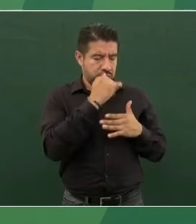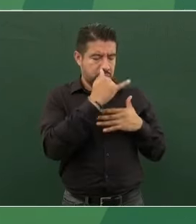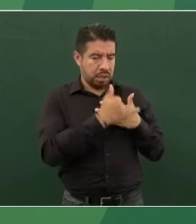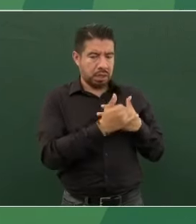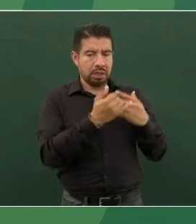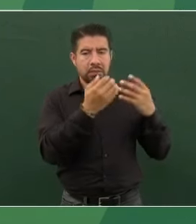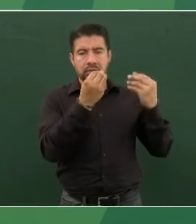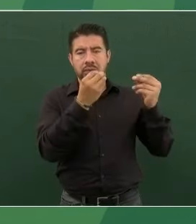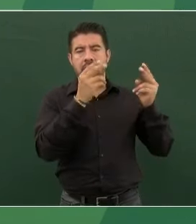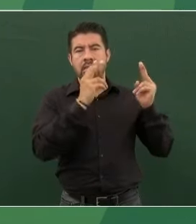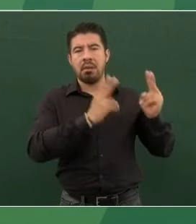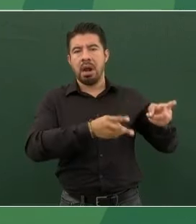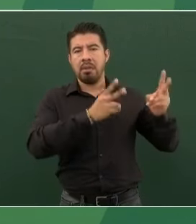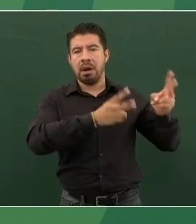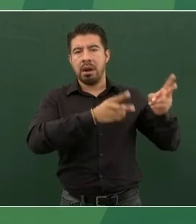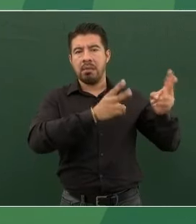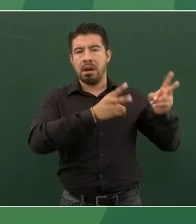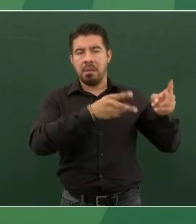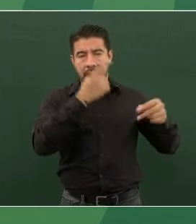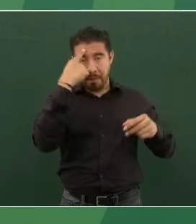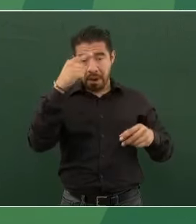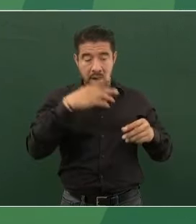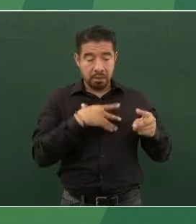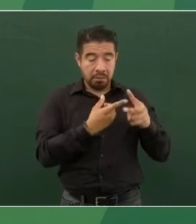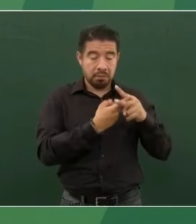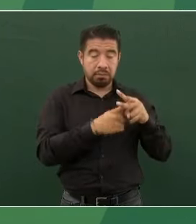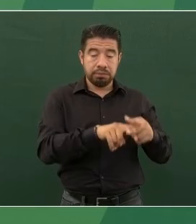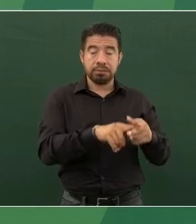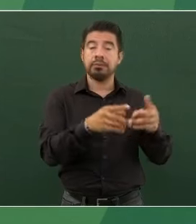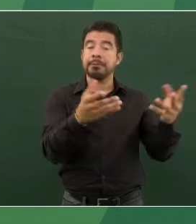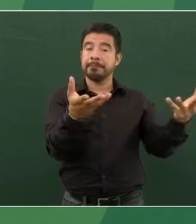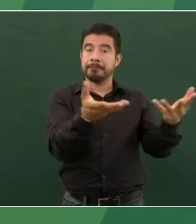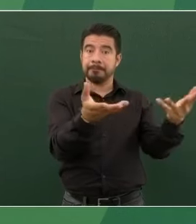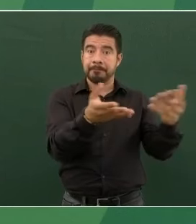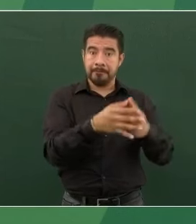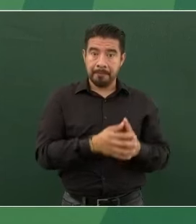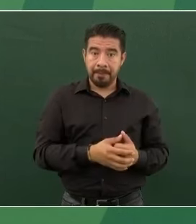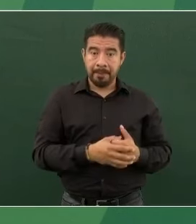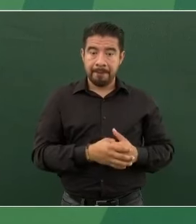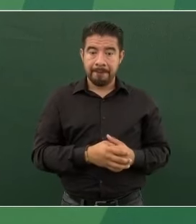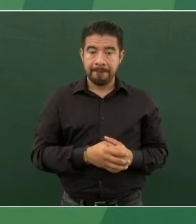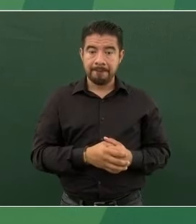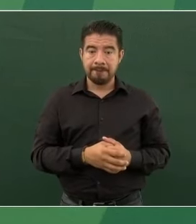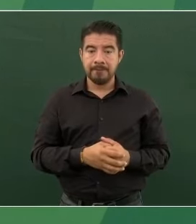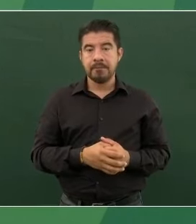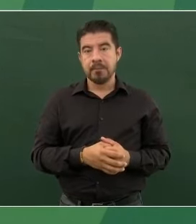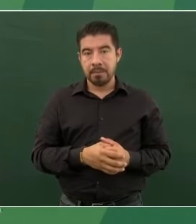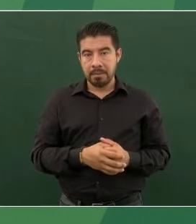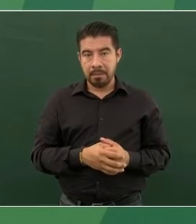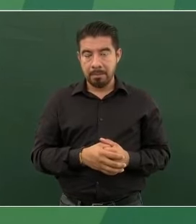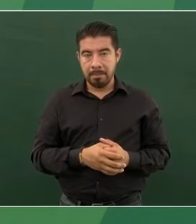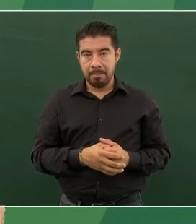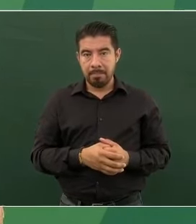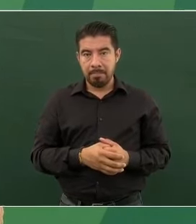iniciar de manera